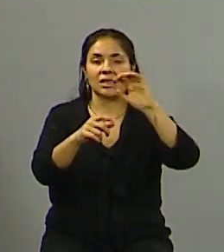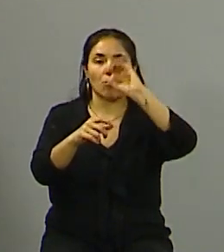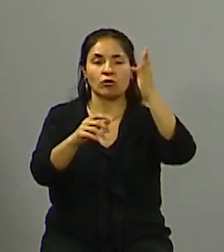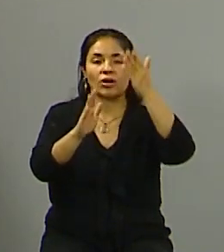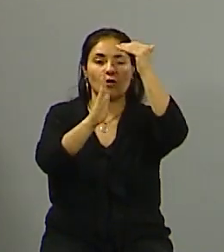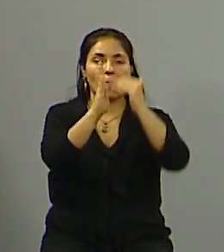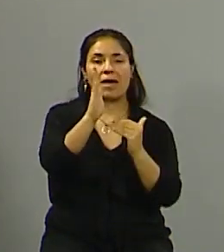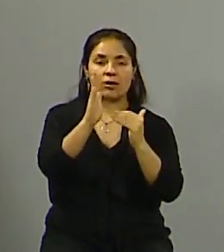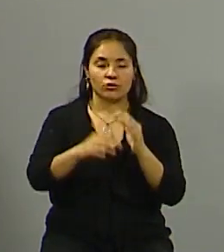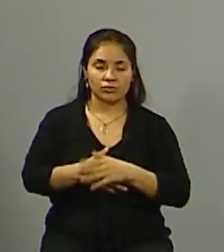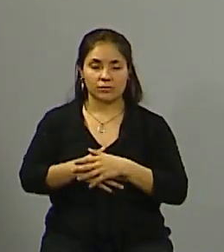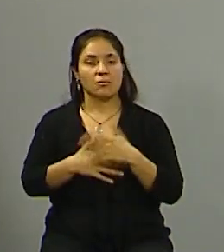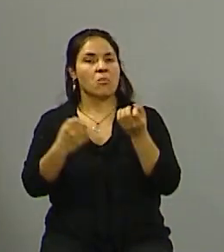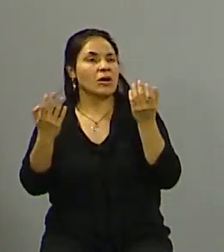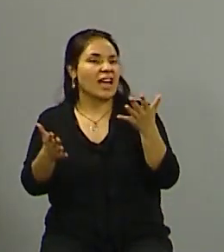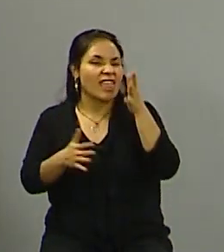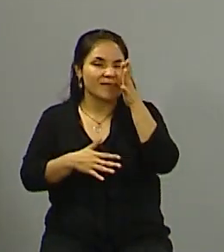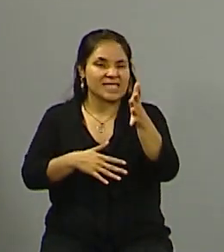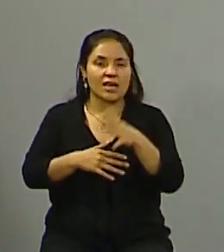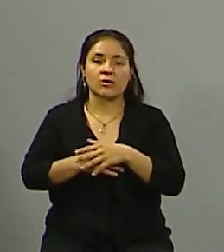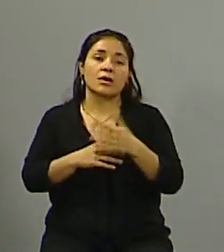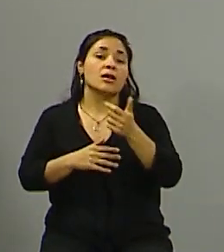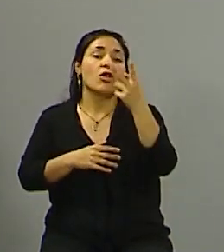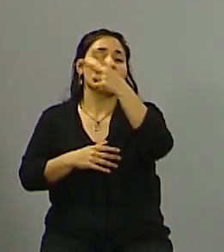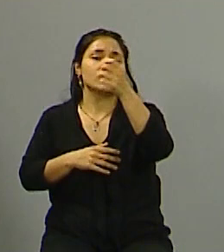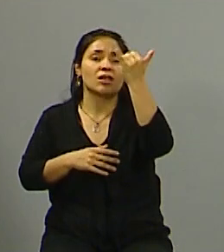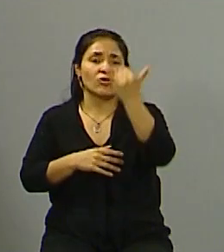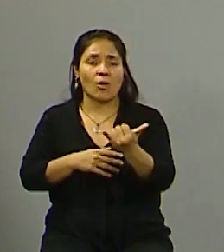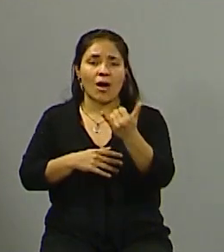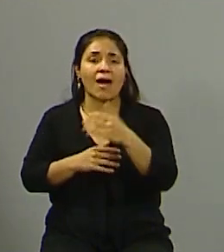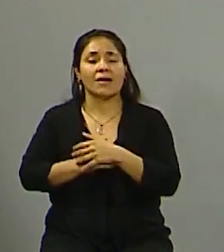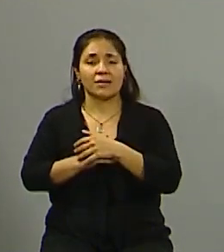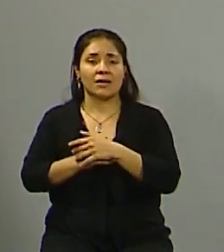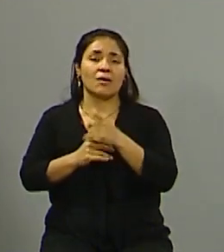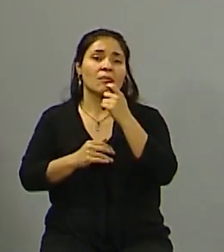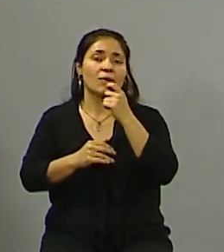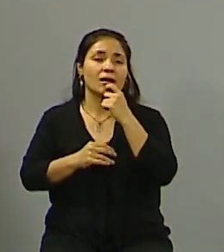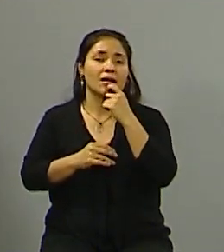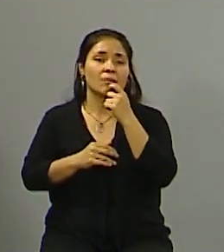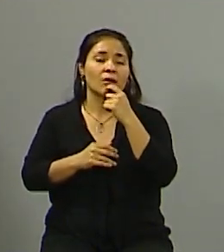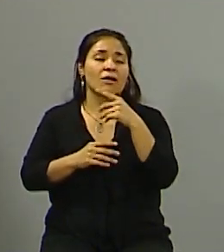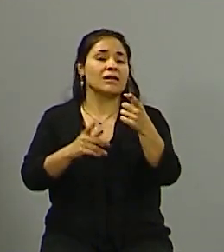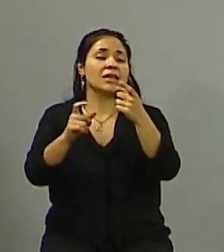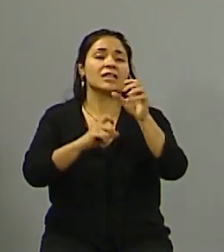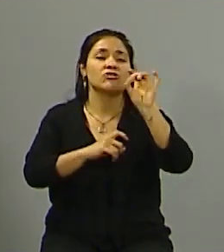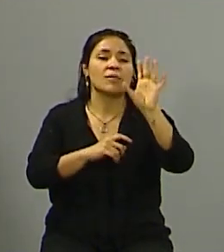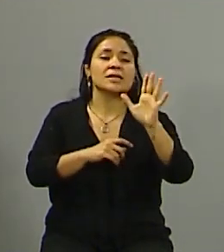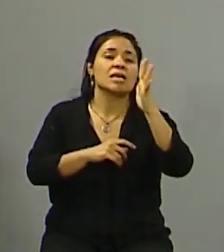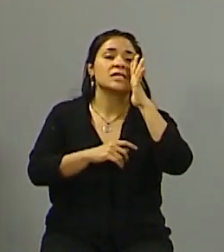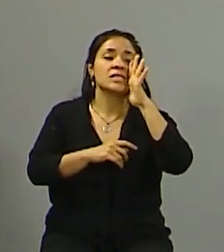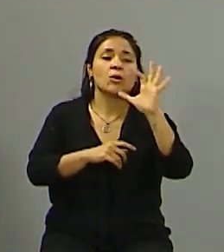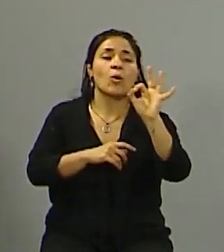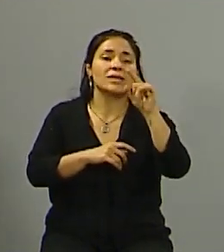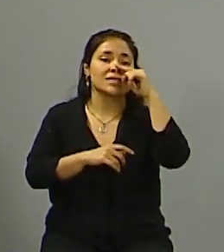los municipios que se manejan que tienen la población parecida al departamento de la acera se manejan entre 50 y 60 el